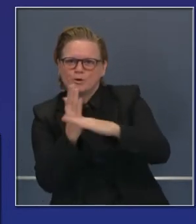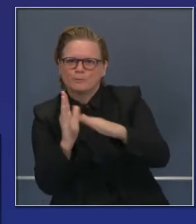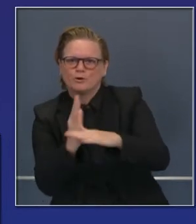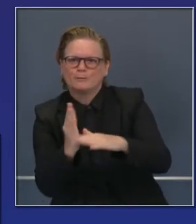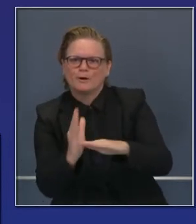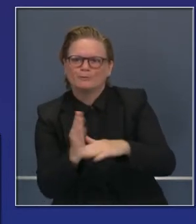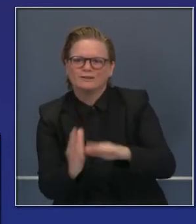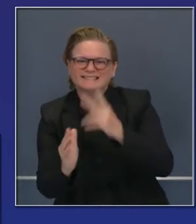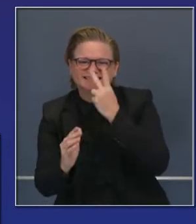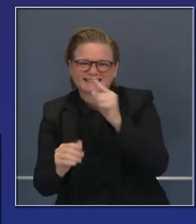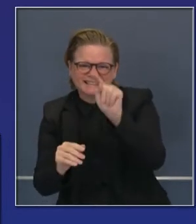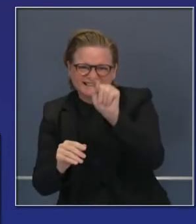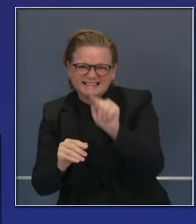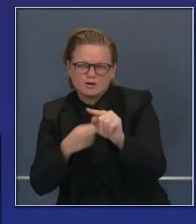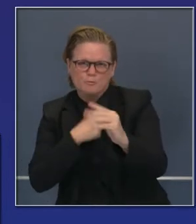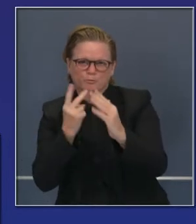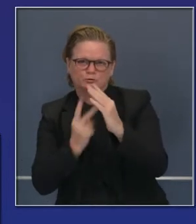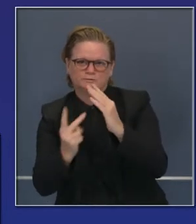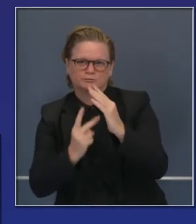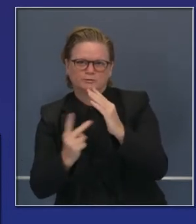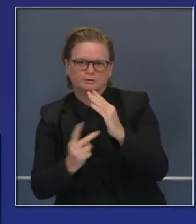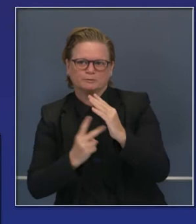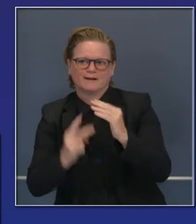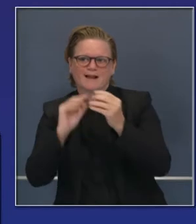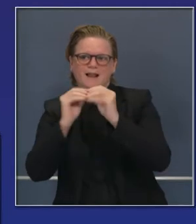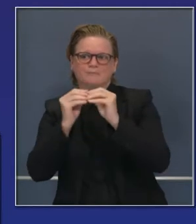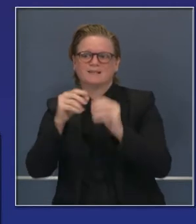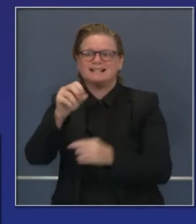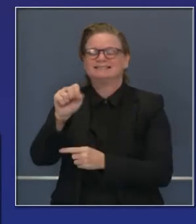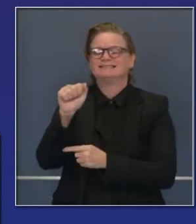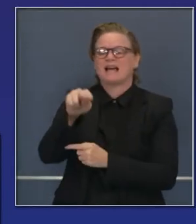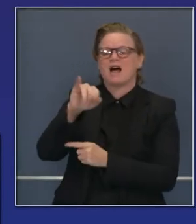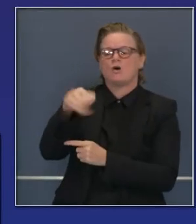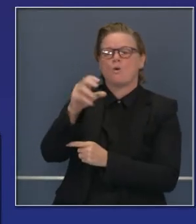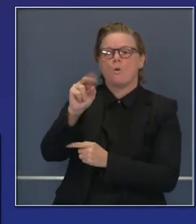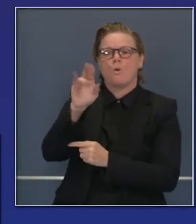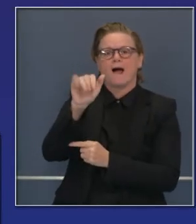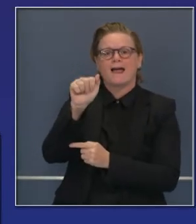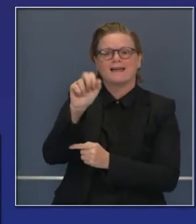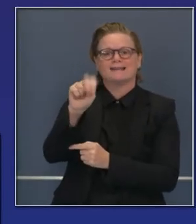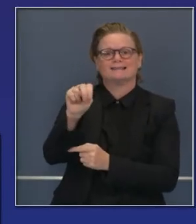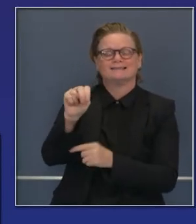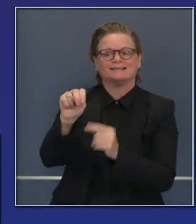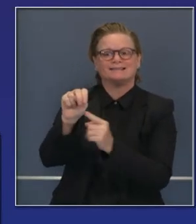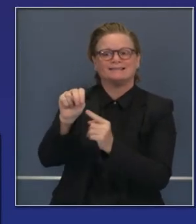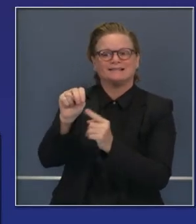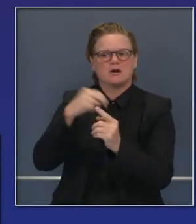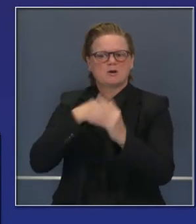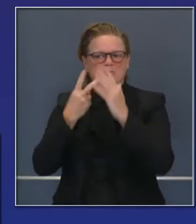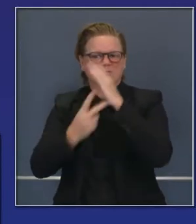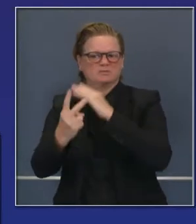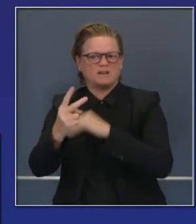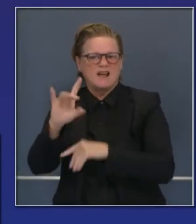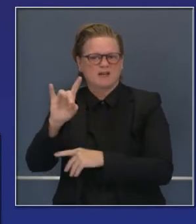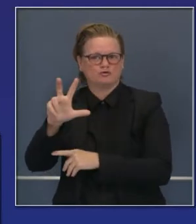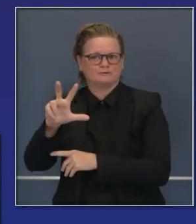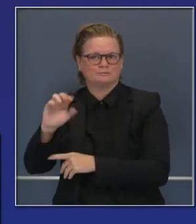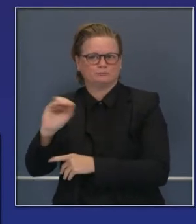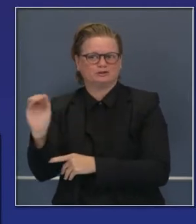la zona de la Bahía, San Joaquín, pueden ver que en el Valle de San Joaquín estamos proyectando 83%